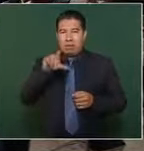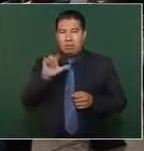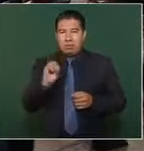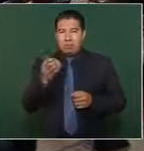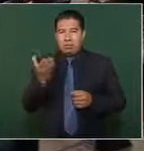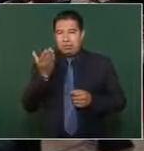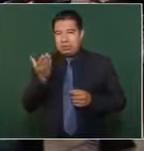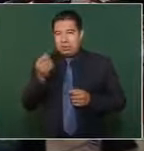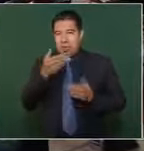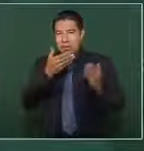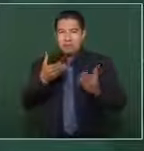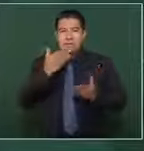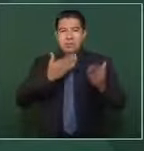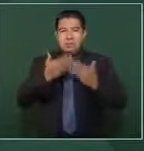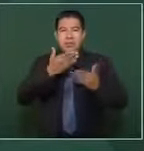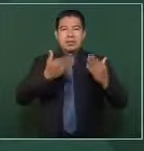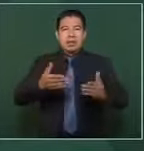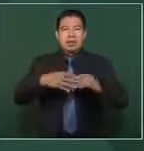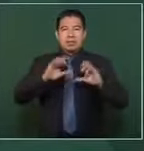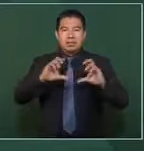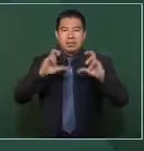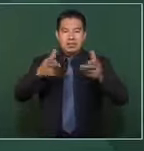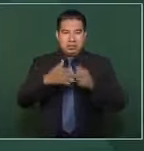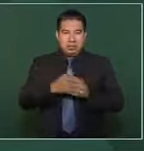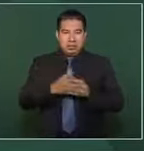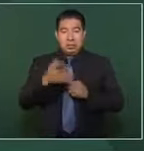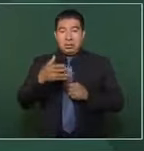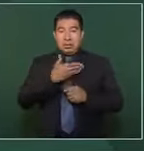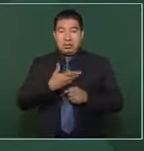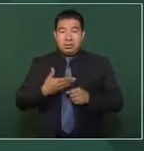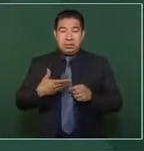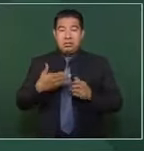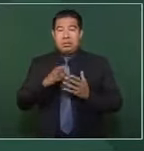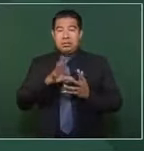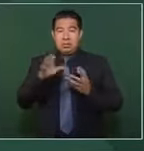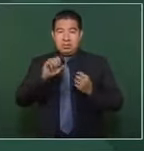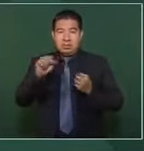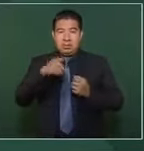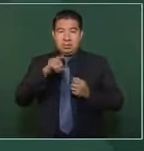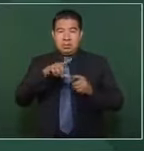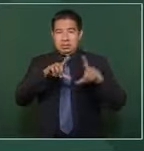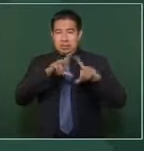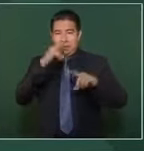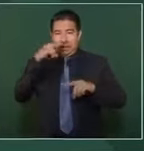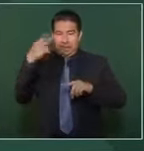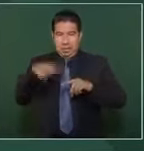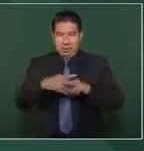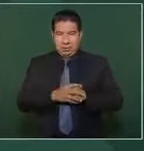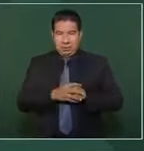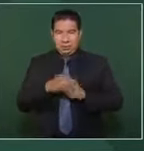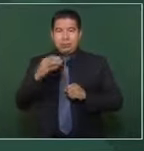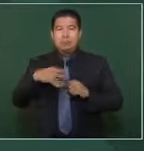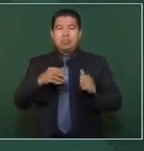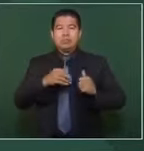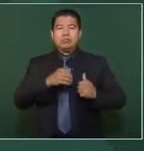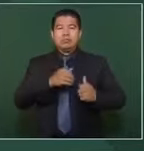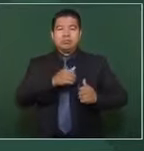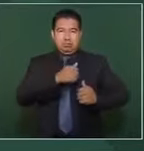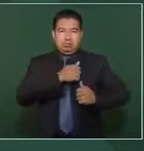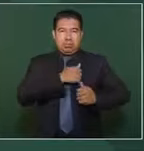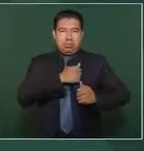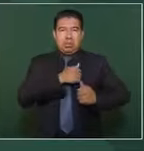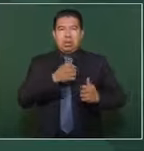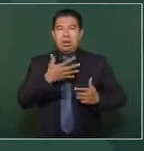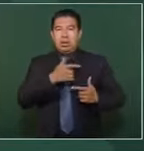a Chiapas, al presidente constitucional de los Estados Unidos Mexicanos, al general Luis Cresencio